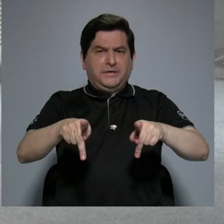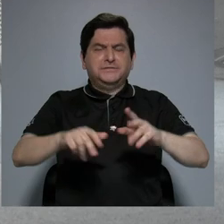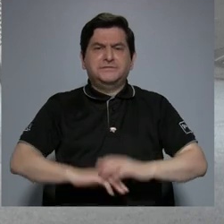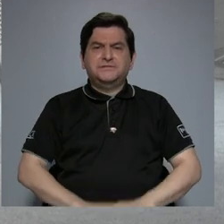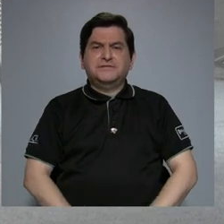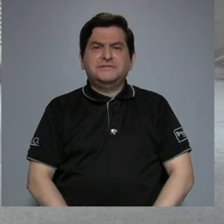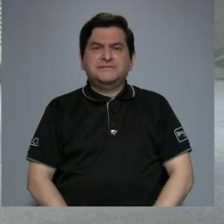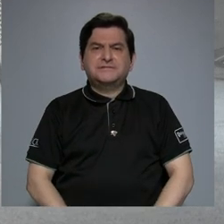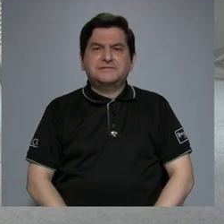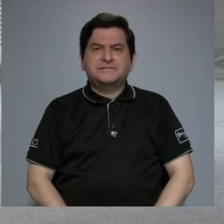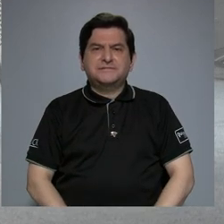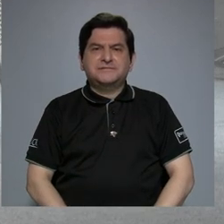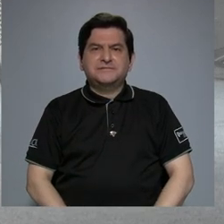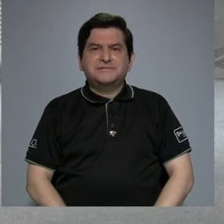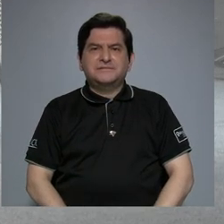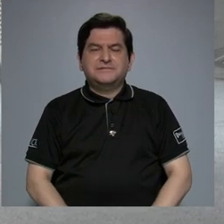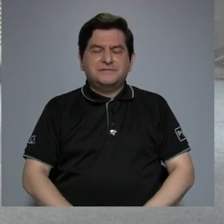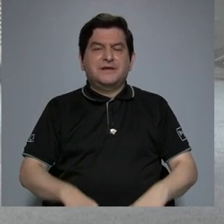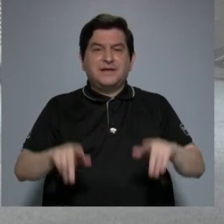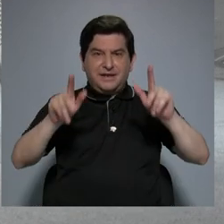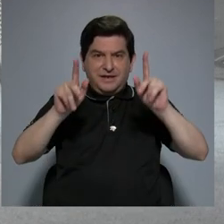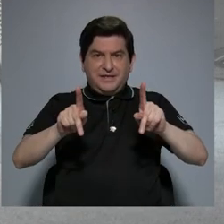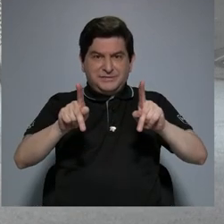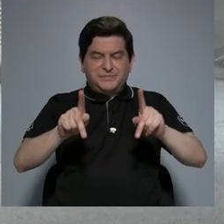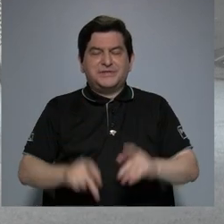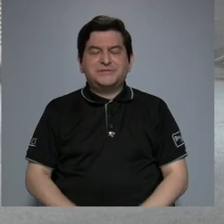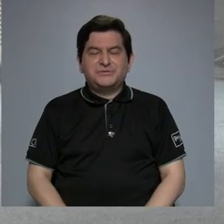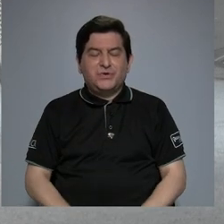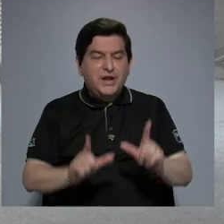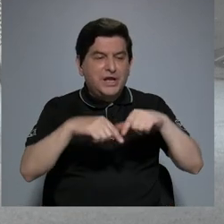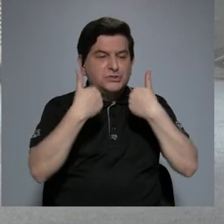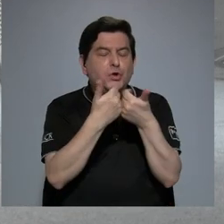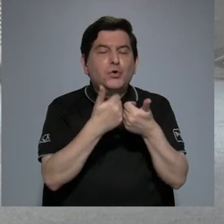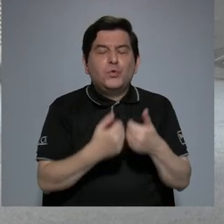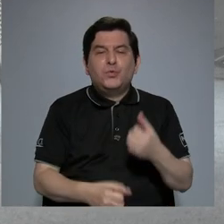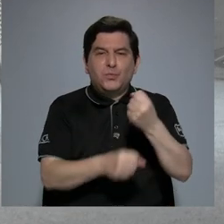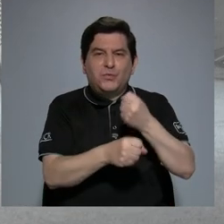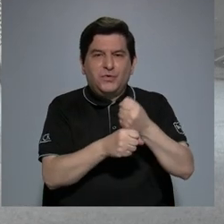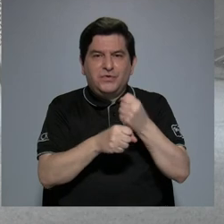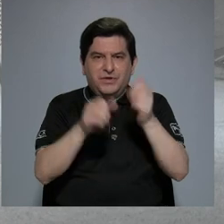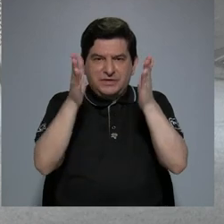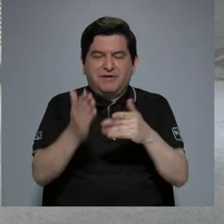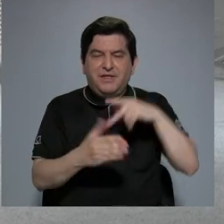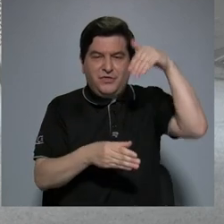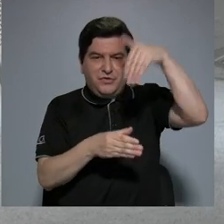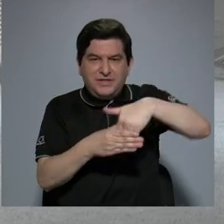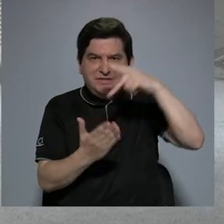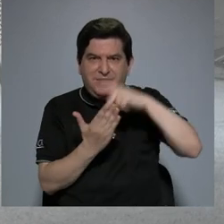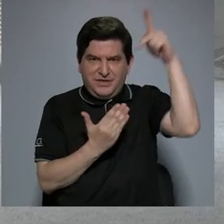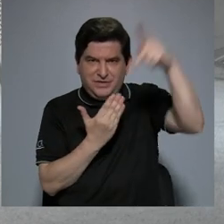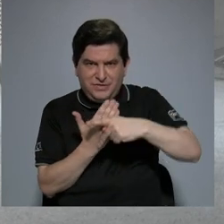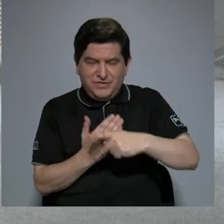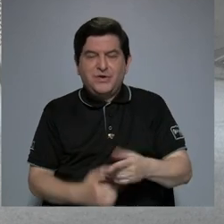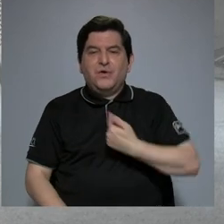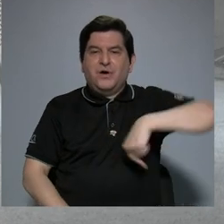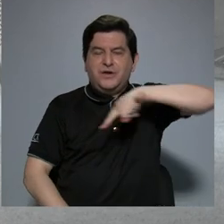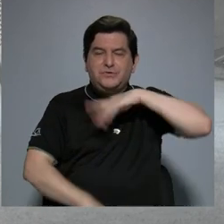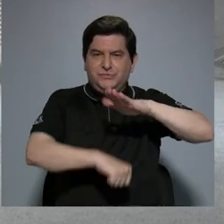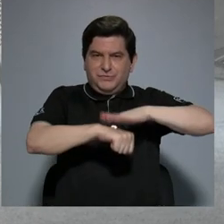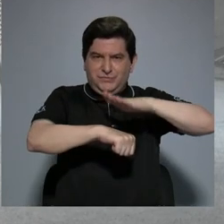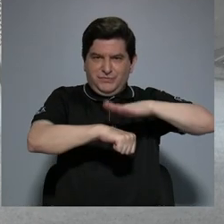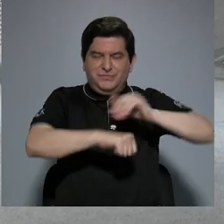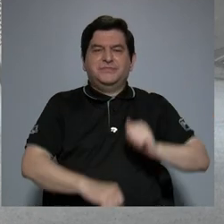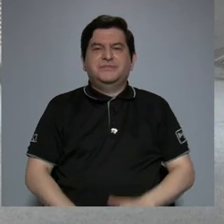el cuerpo humano del programa creo que es lo que nos ha llevado a